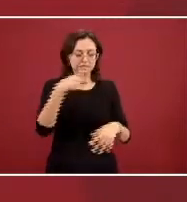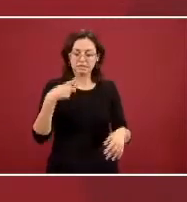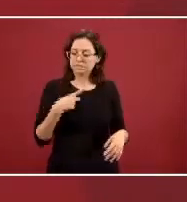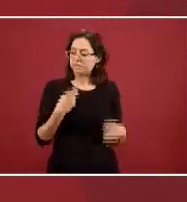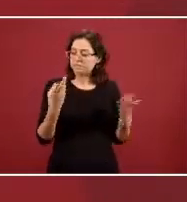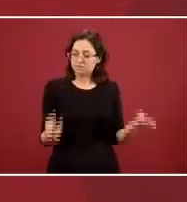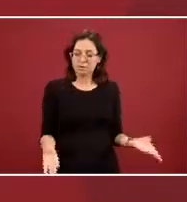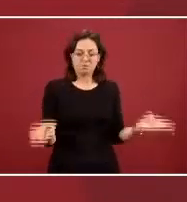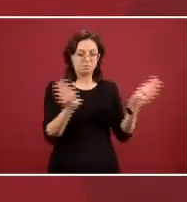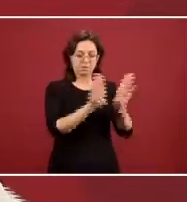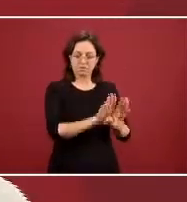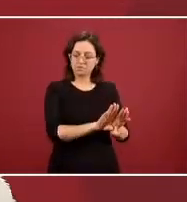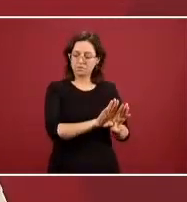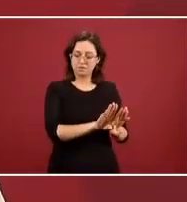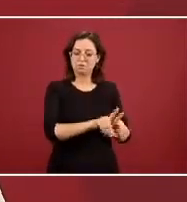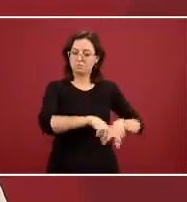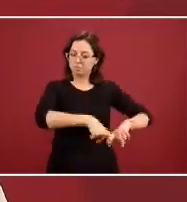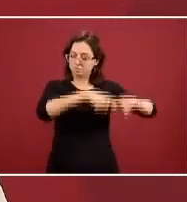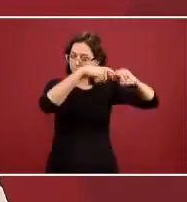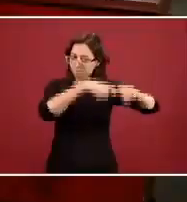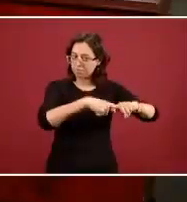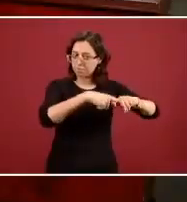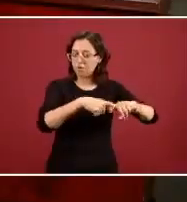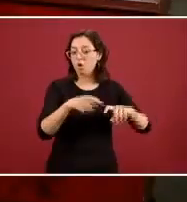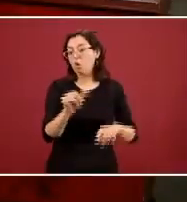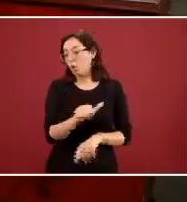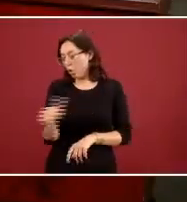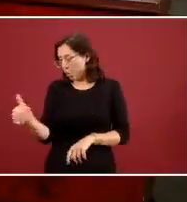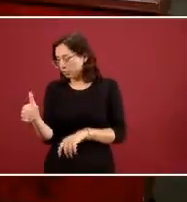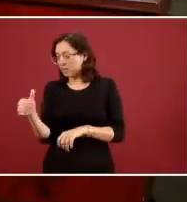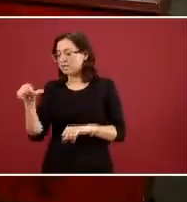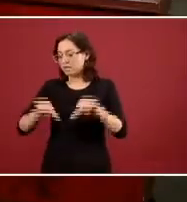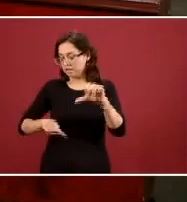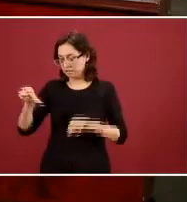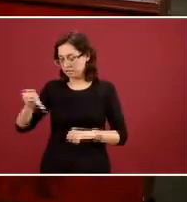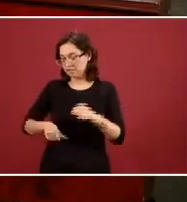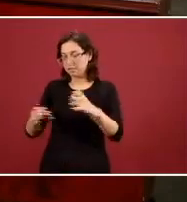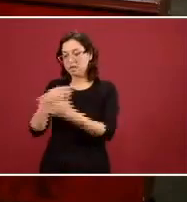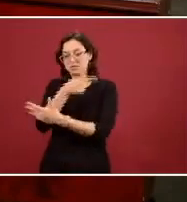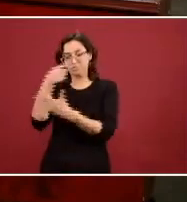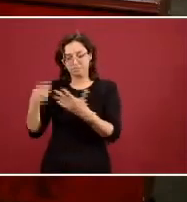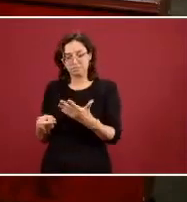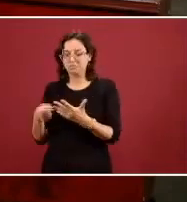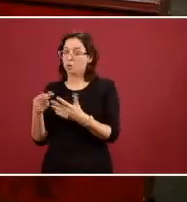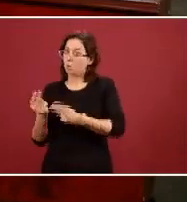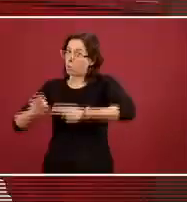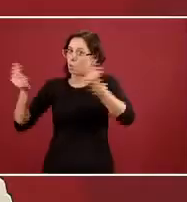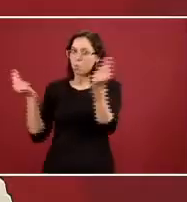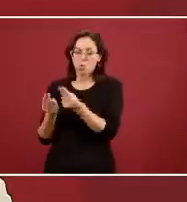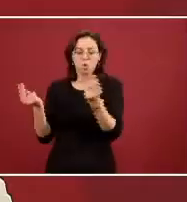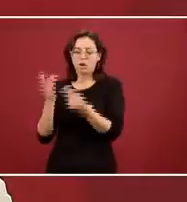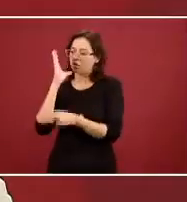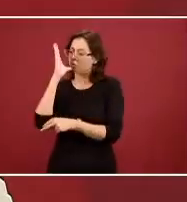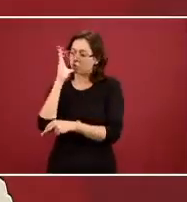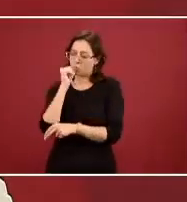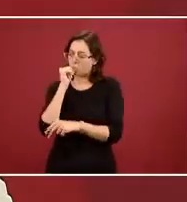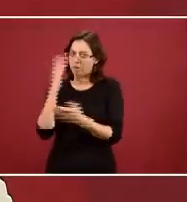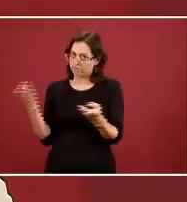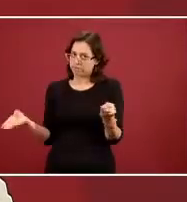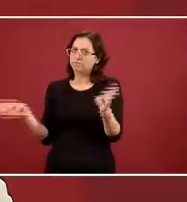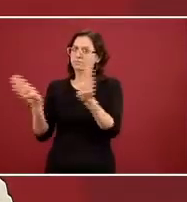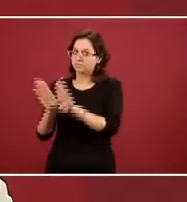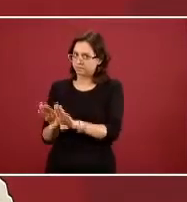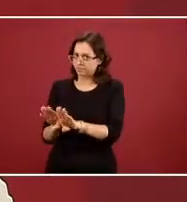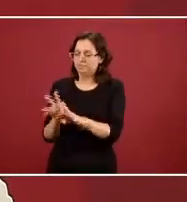claramente identificadas en el decreto del Consejo de Salud y en el acuerdo de la Secretaría de Salud